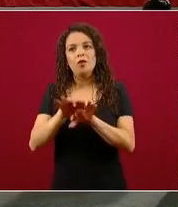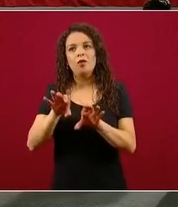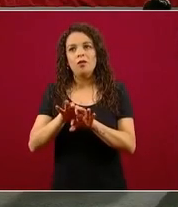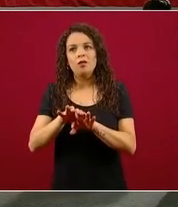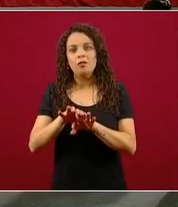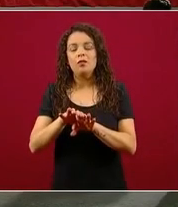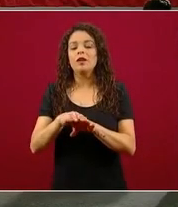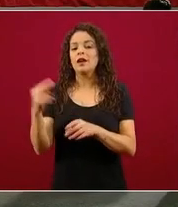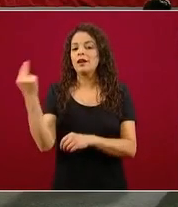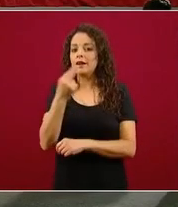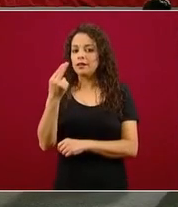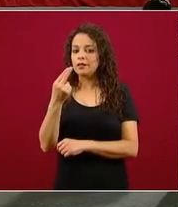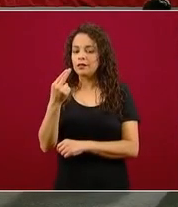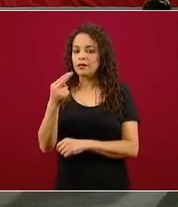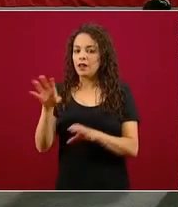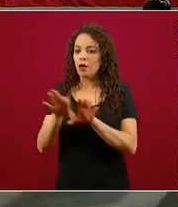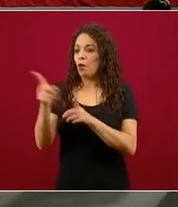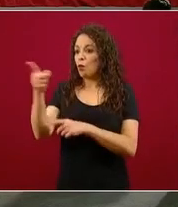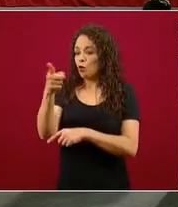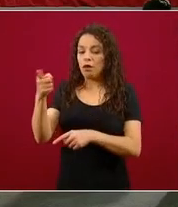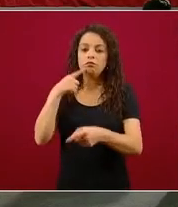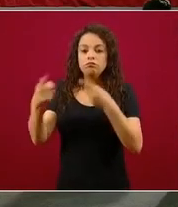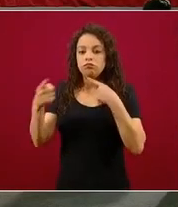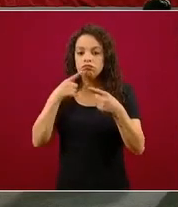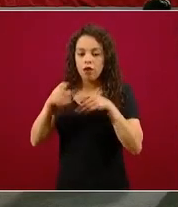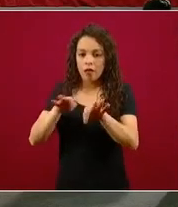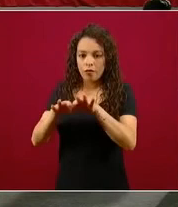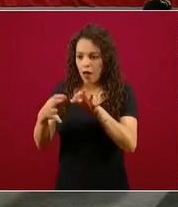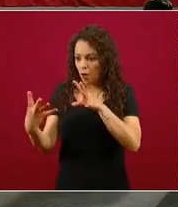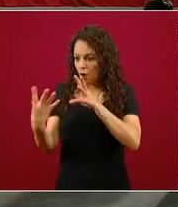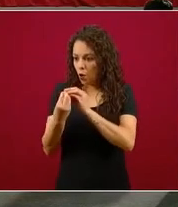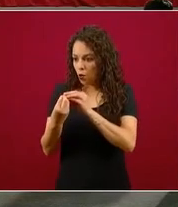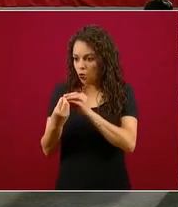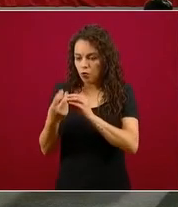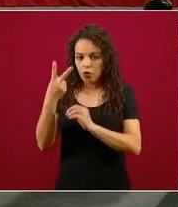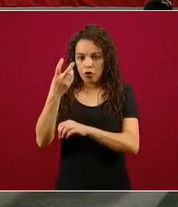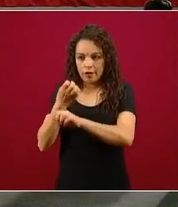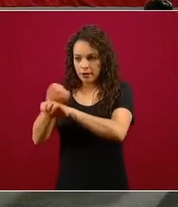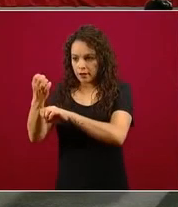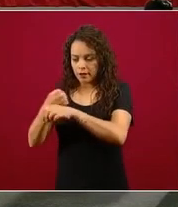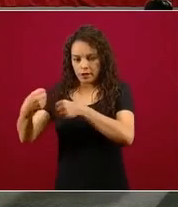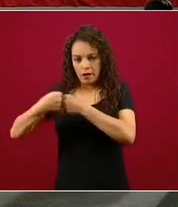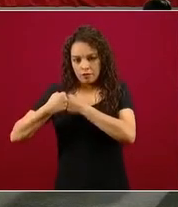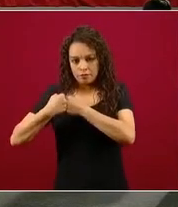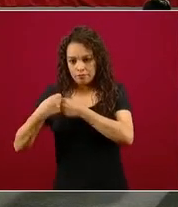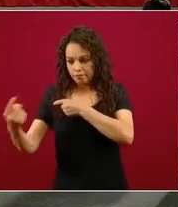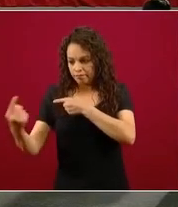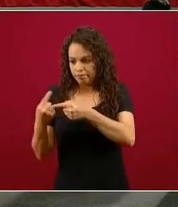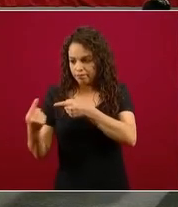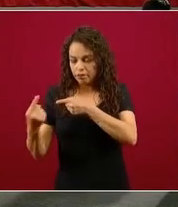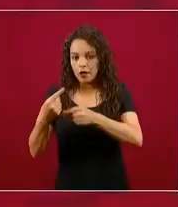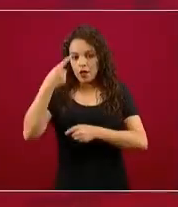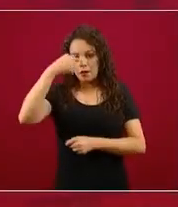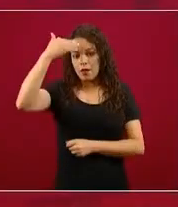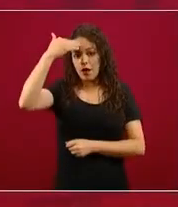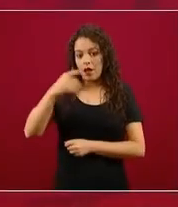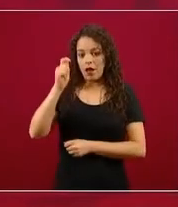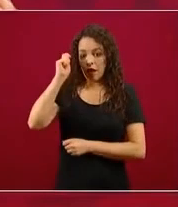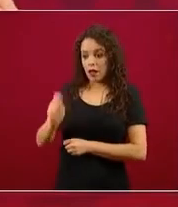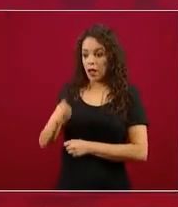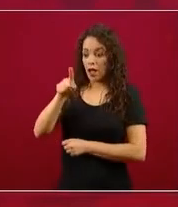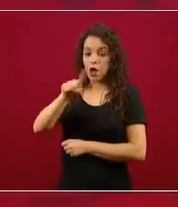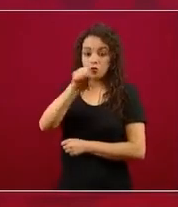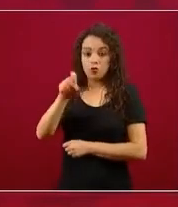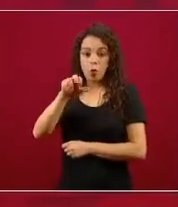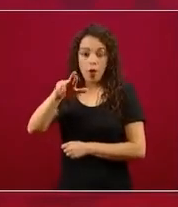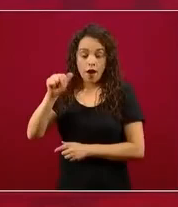resuelvan este dilema, trabajen juntos los dos estados y consideren esa zona, que además es turística,